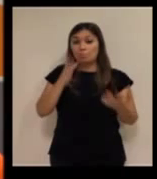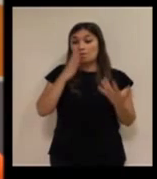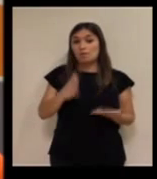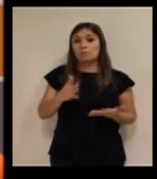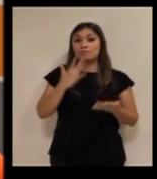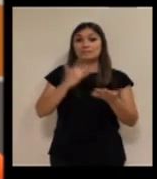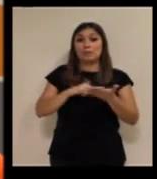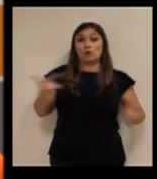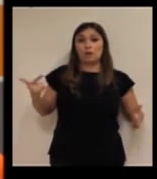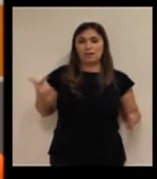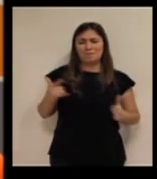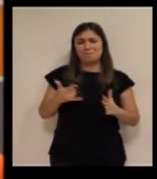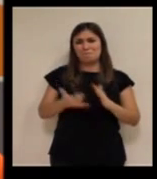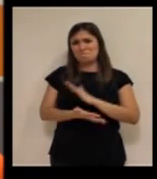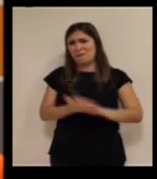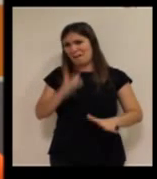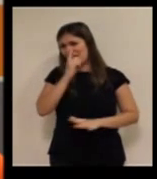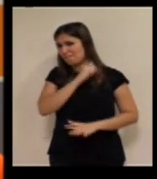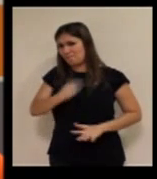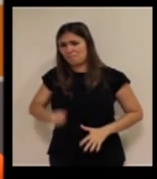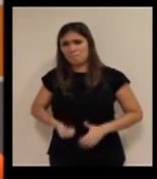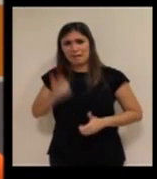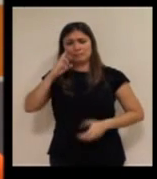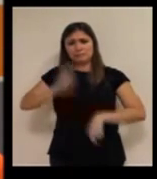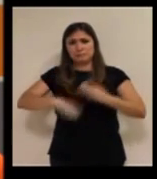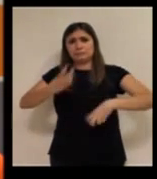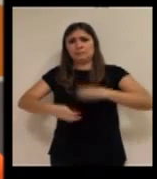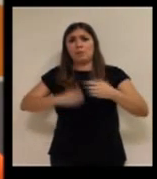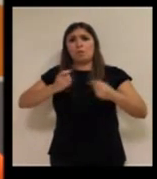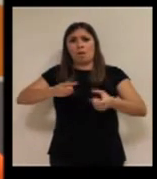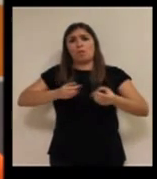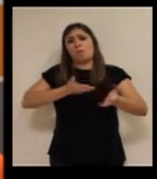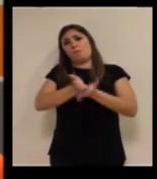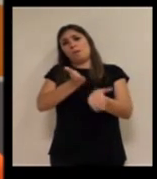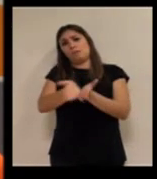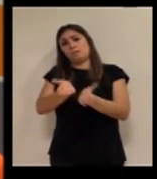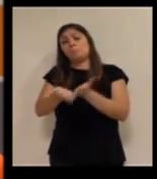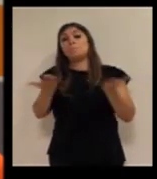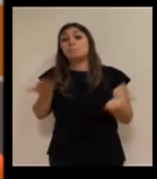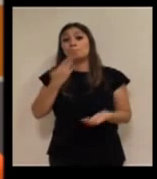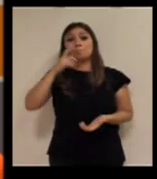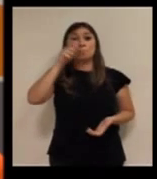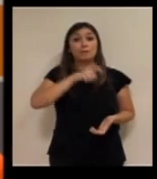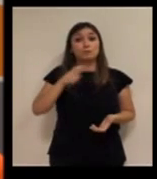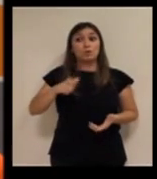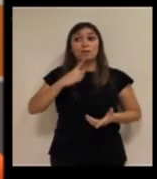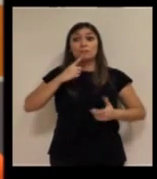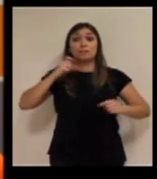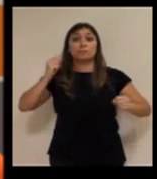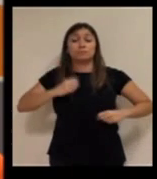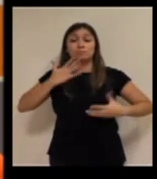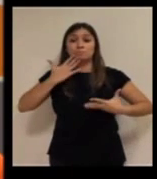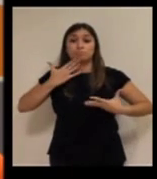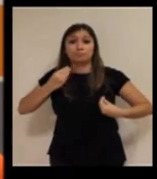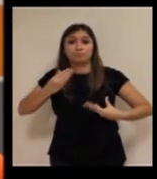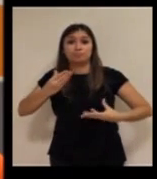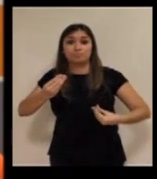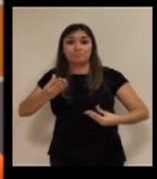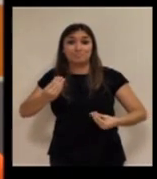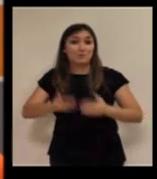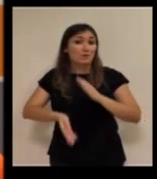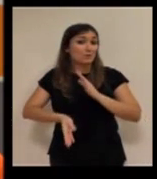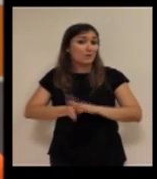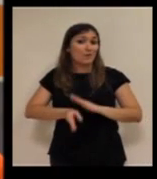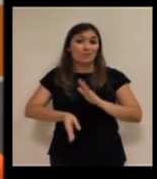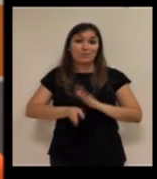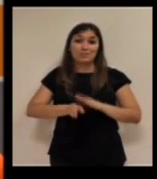de que realmente la tecnología cada vez está avanzando más cada vez ofrece más posibilidades pero las personas cuando envejecen